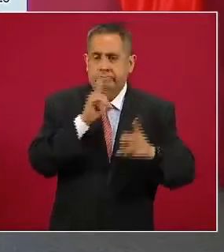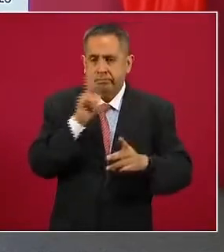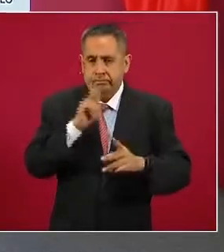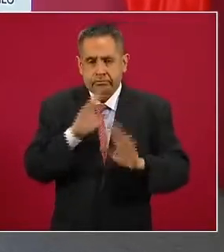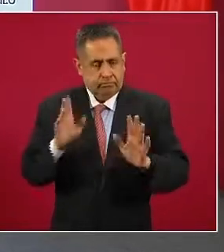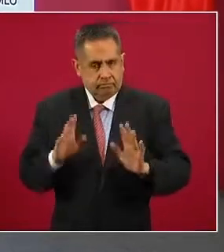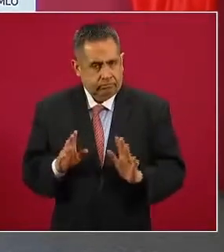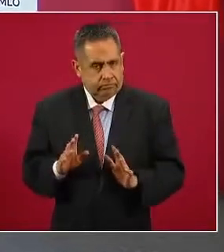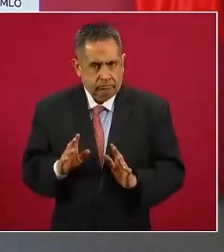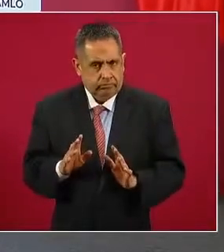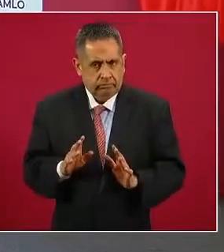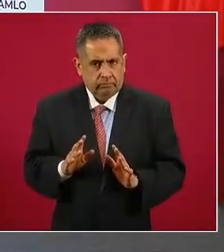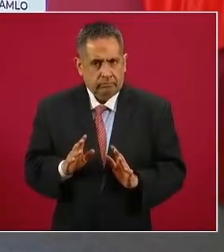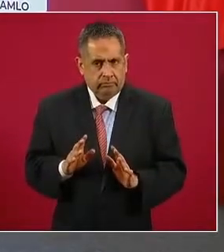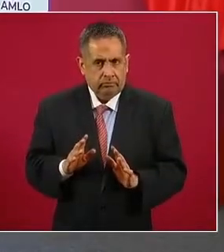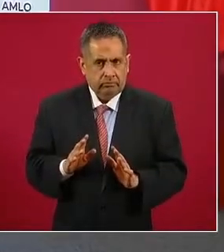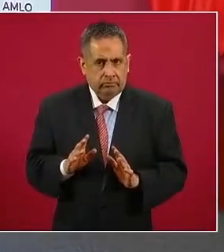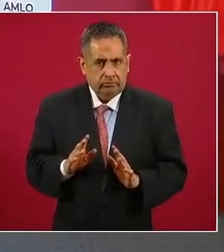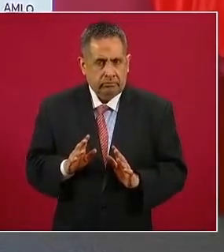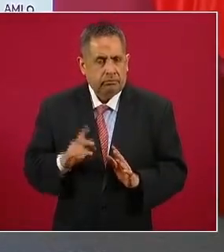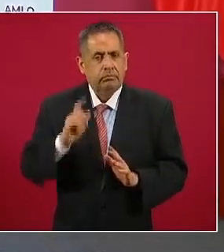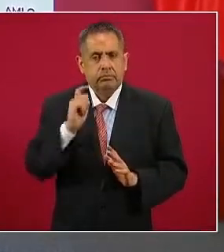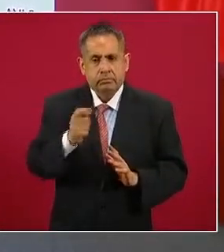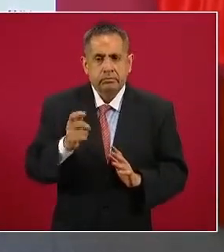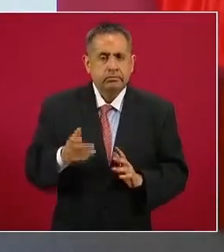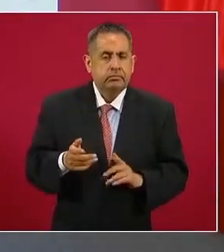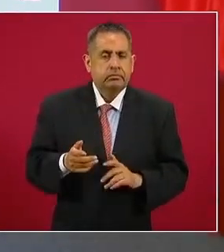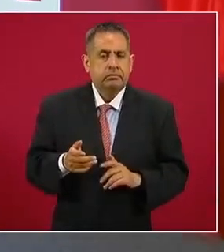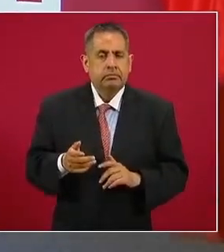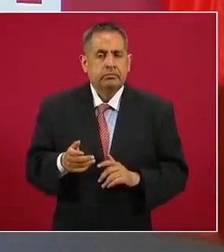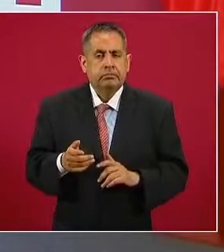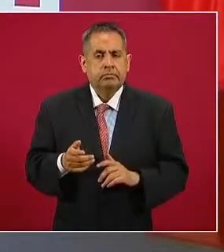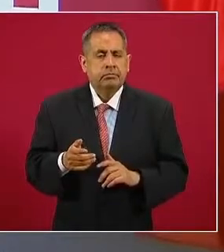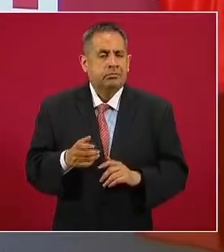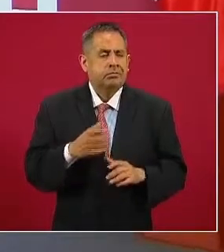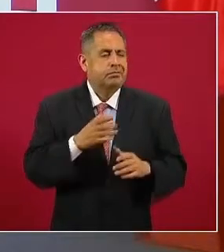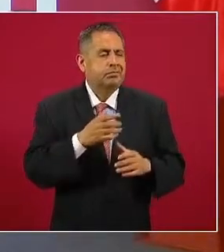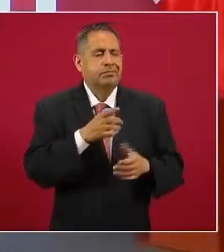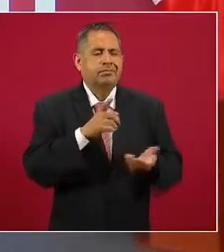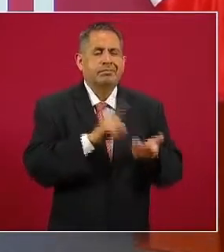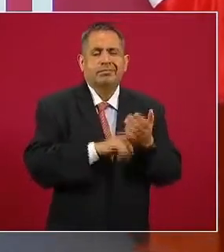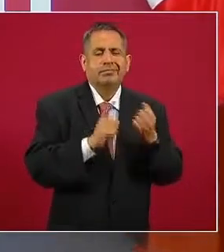de cuestiones accesorias